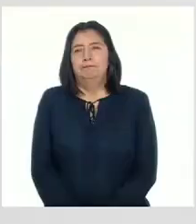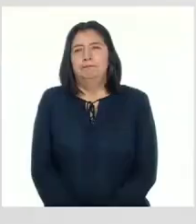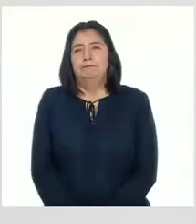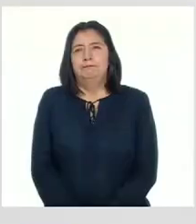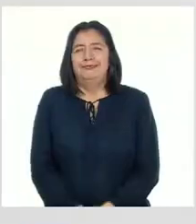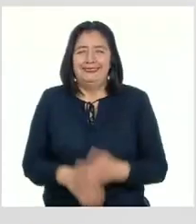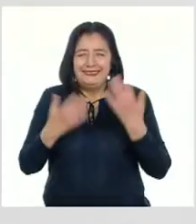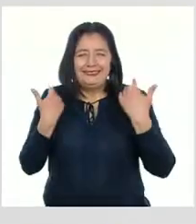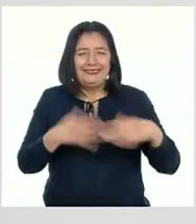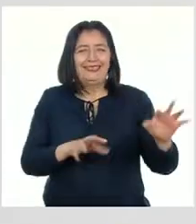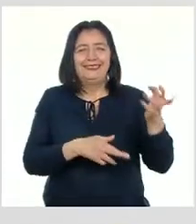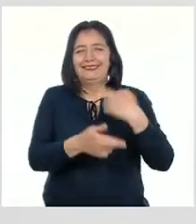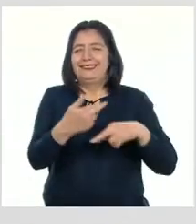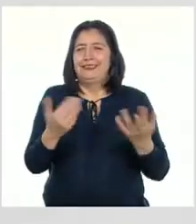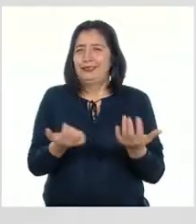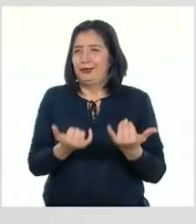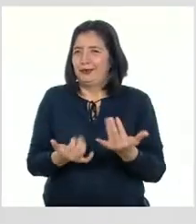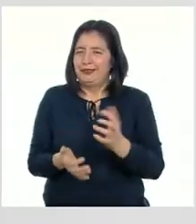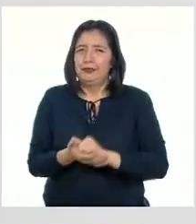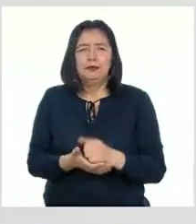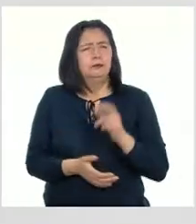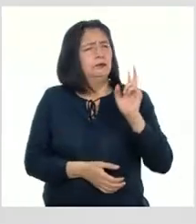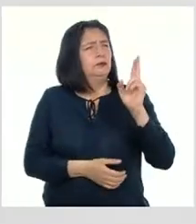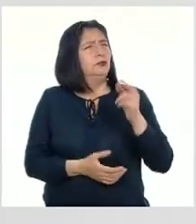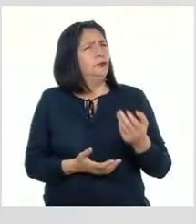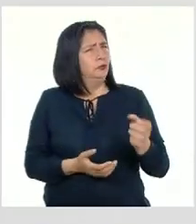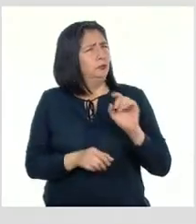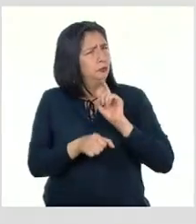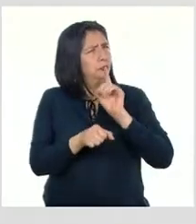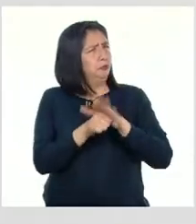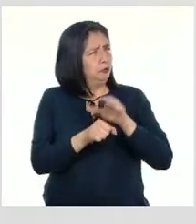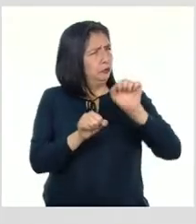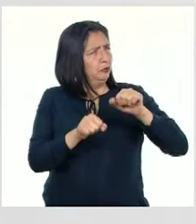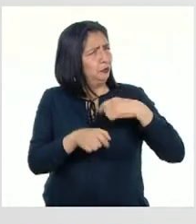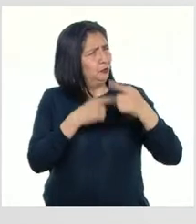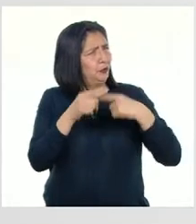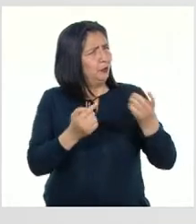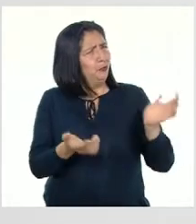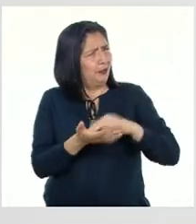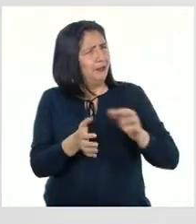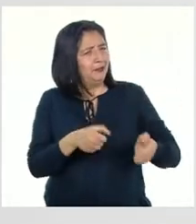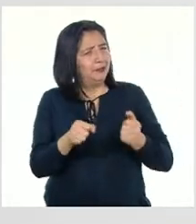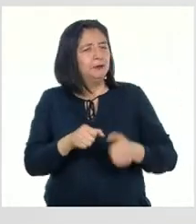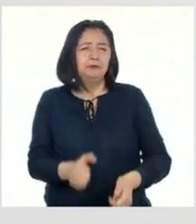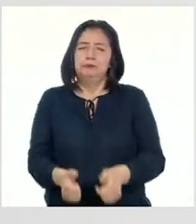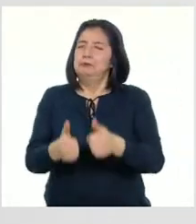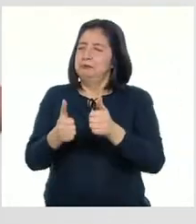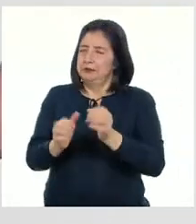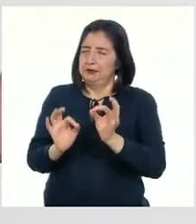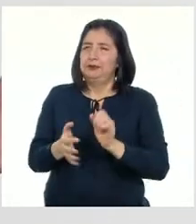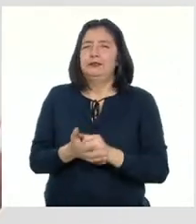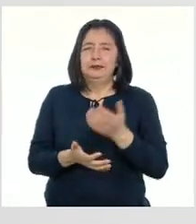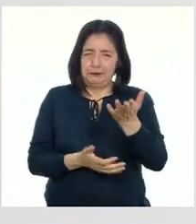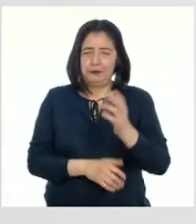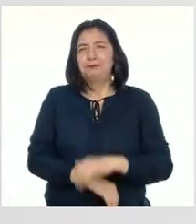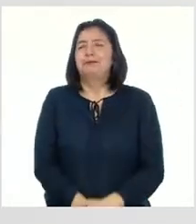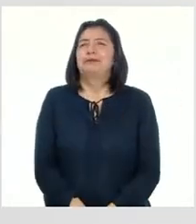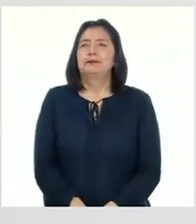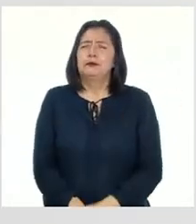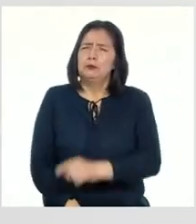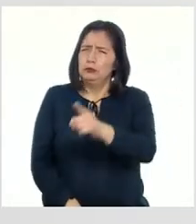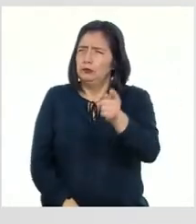Ya estamos de regreso Profesora, ¿prometió contarnos más sobre los carnavales? Pues muy bien, aquí va